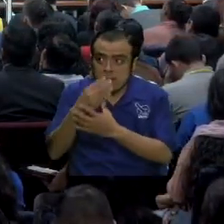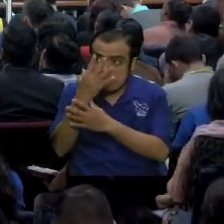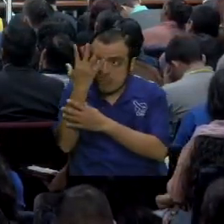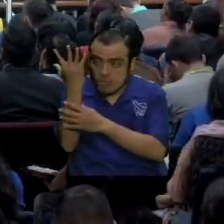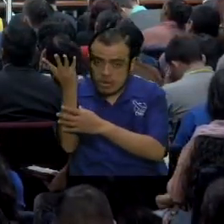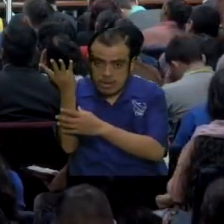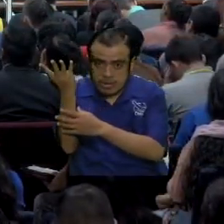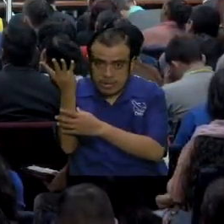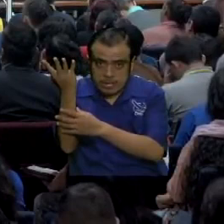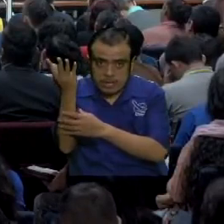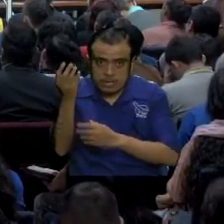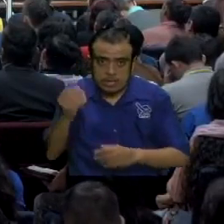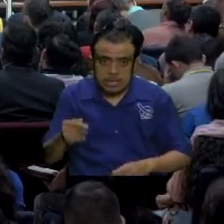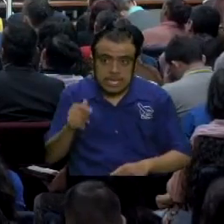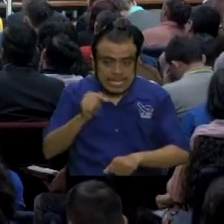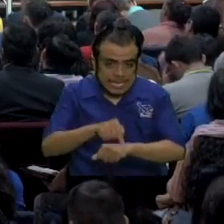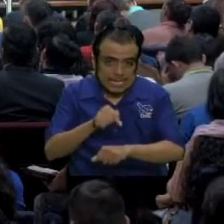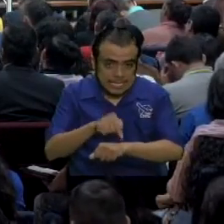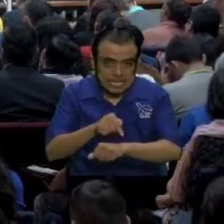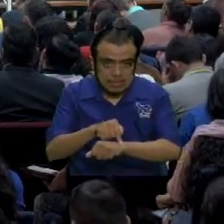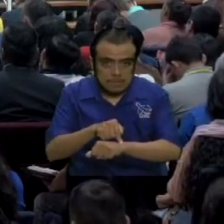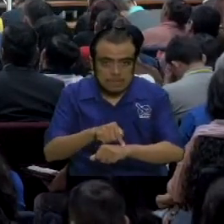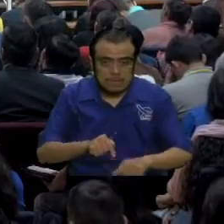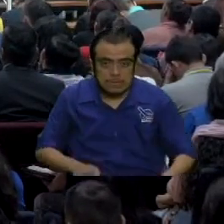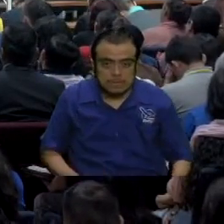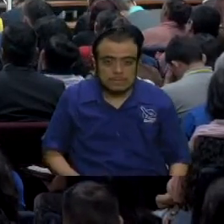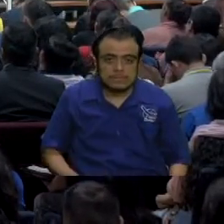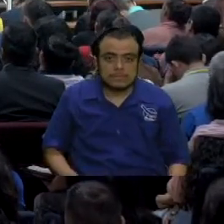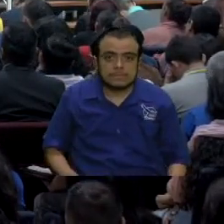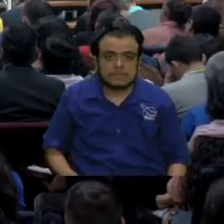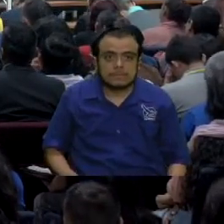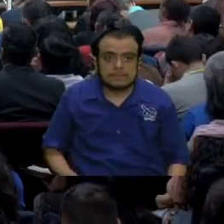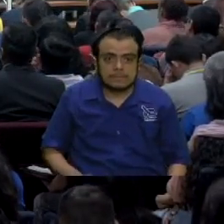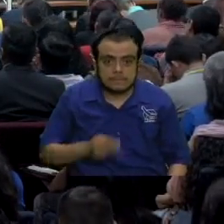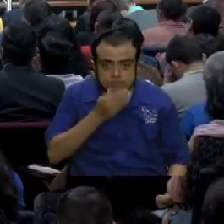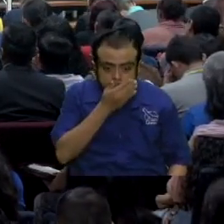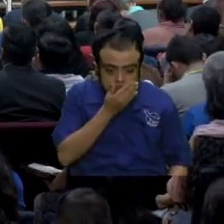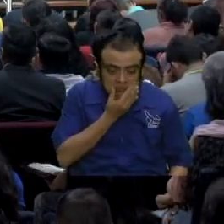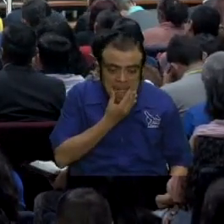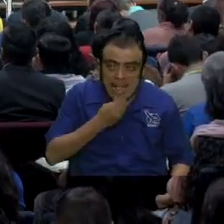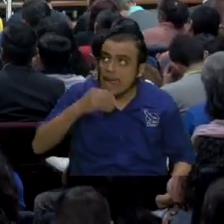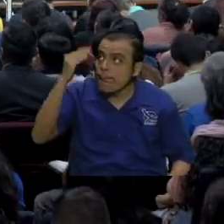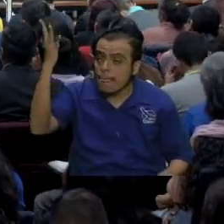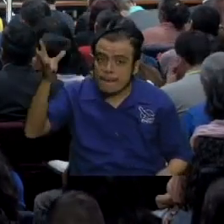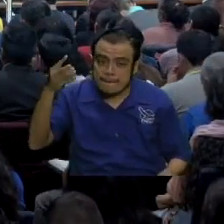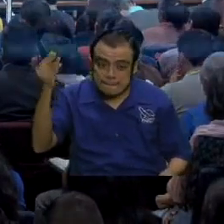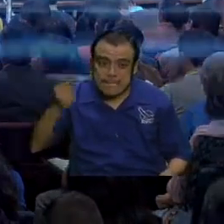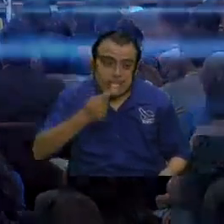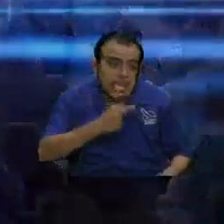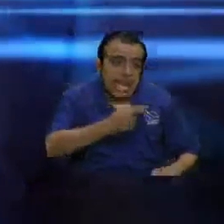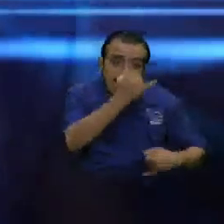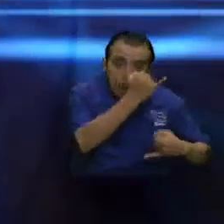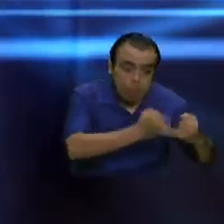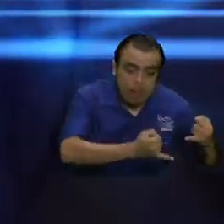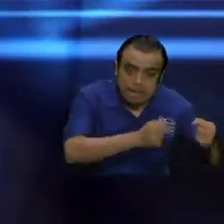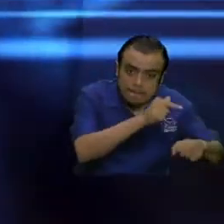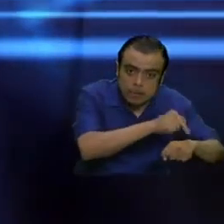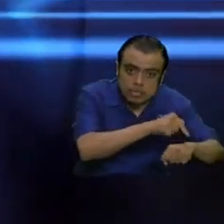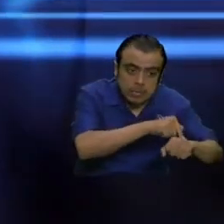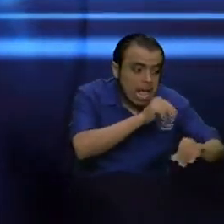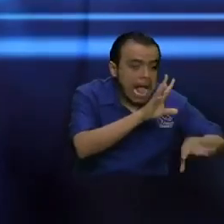enternece. Entonces llegó el tiempo. Pero sigamos acá. El Espíritu dice claramente que en los últimos tiempos,